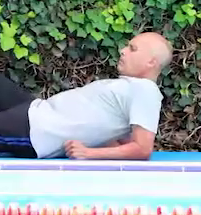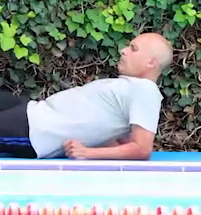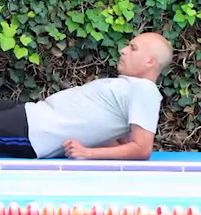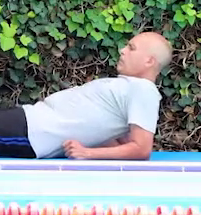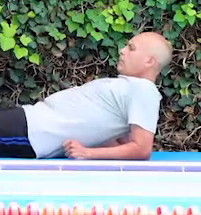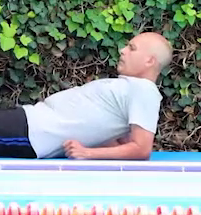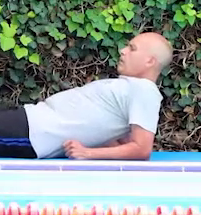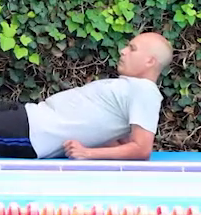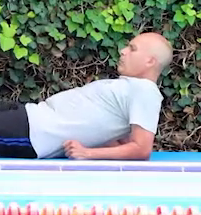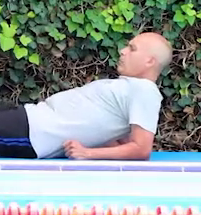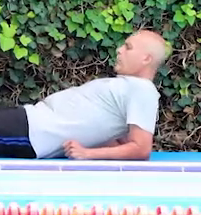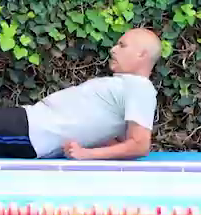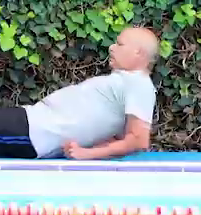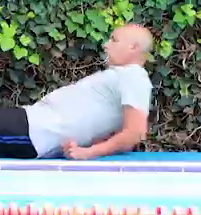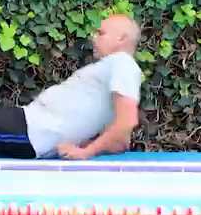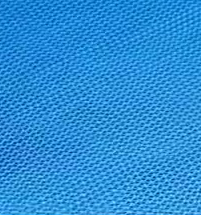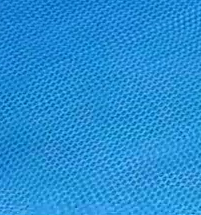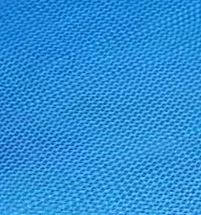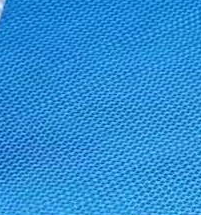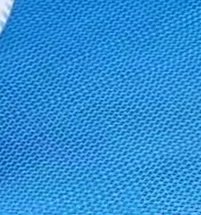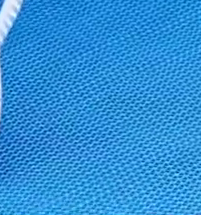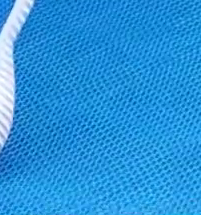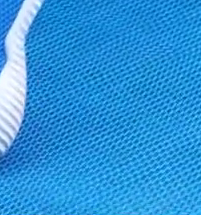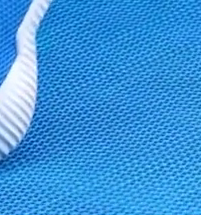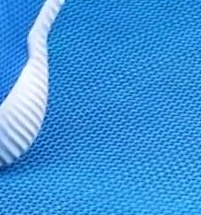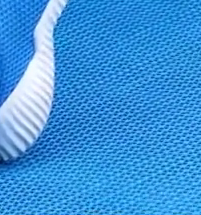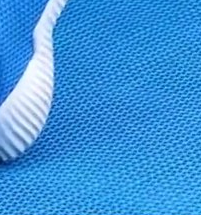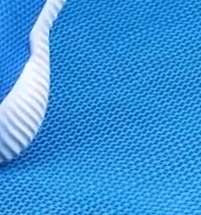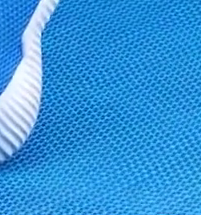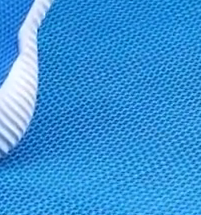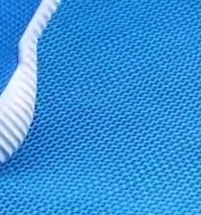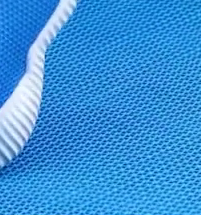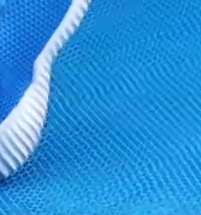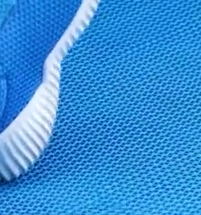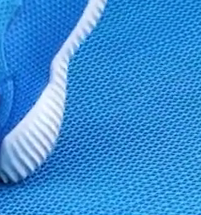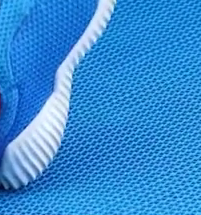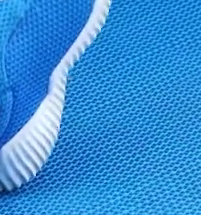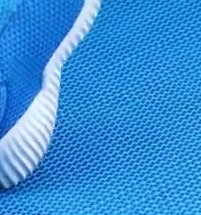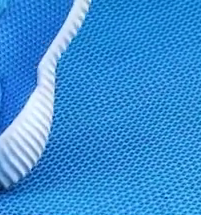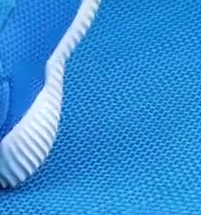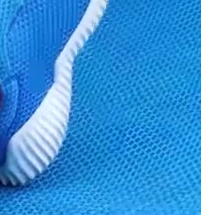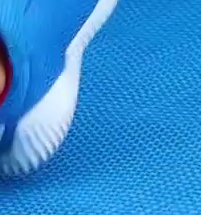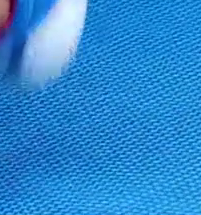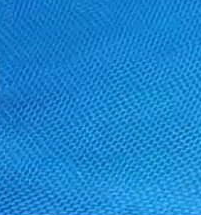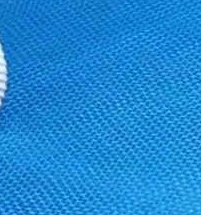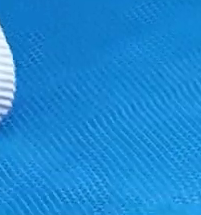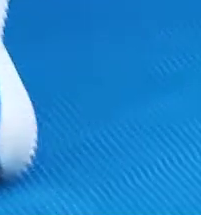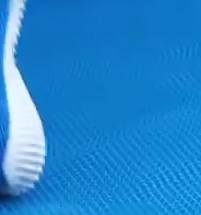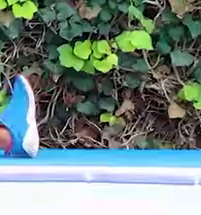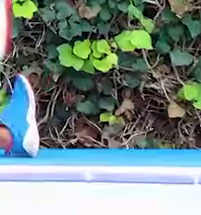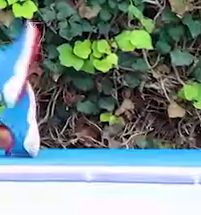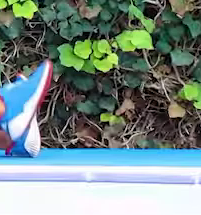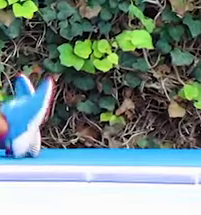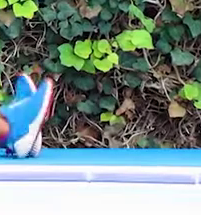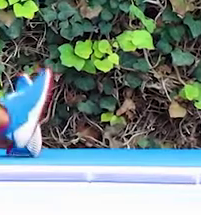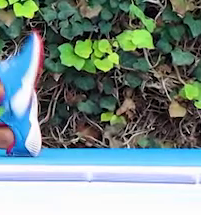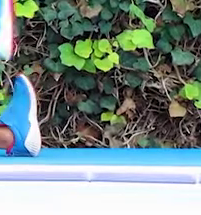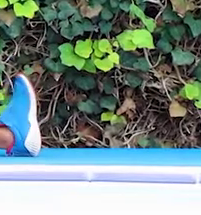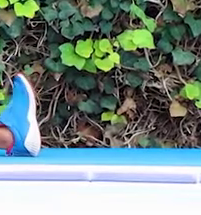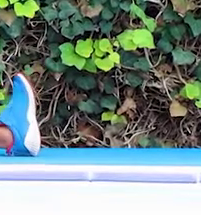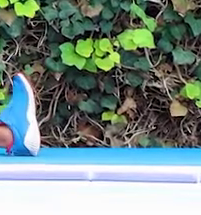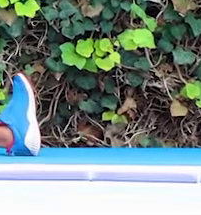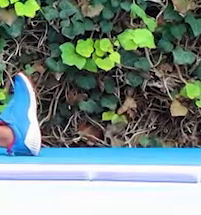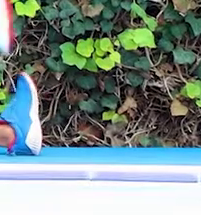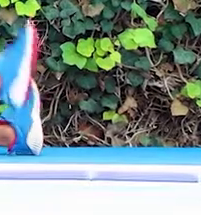estómago. Perfecto. Muy bien, Yair. Vamos a hacer cinco repeticiones por pierna. Elevación de la pierna derecha cinco veces sin